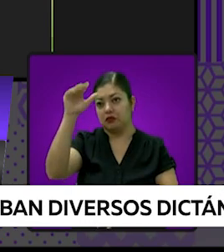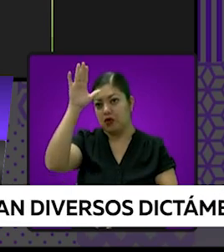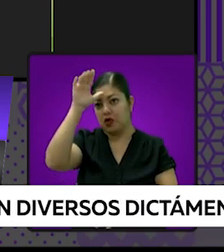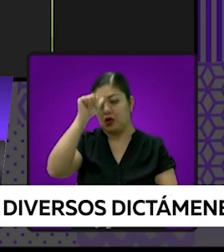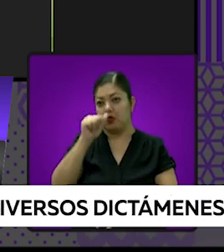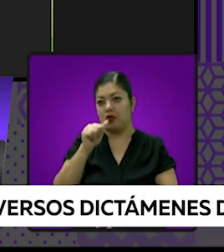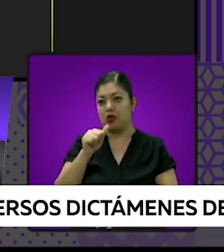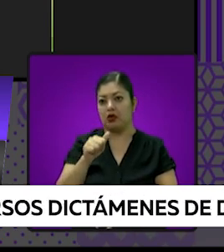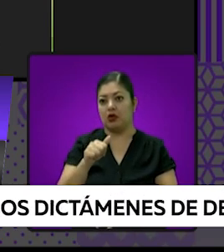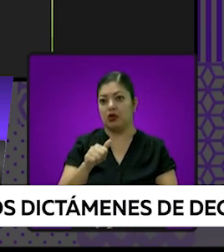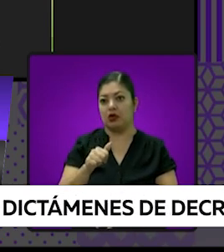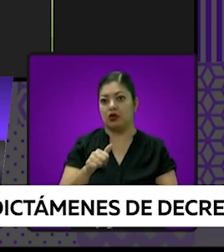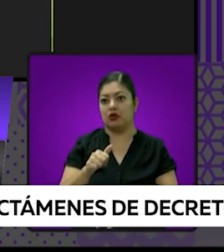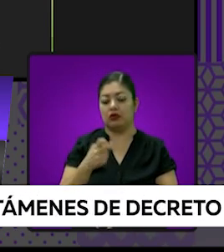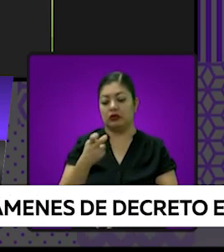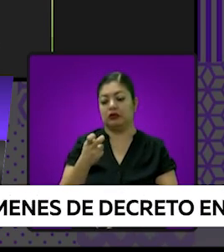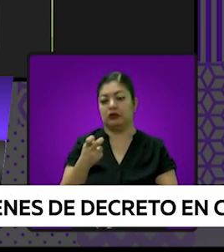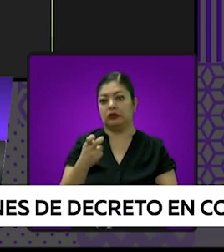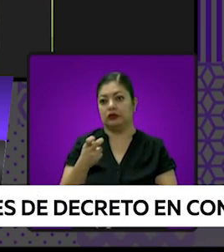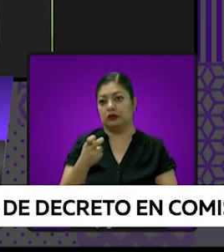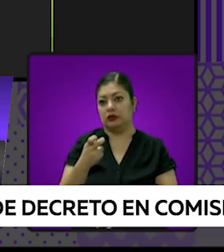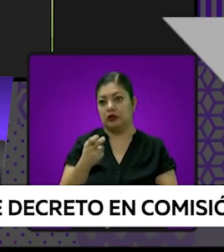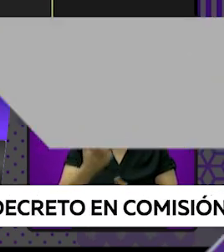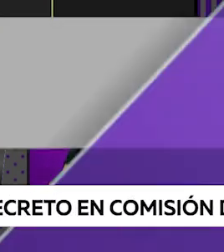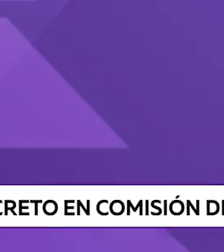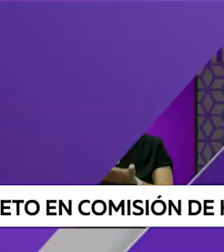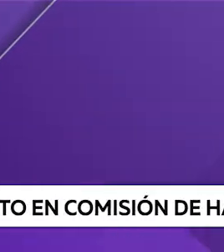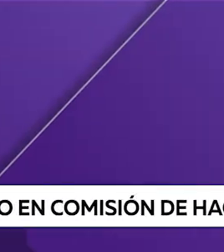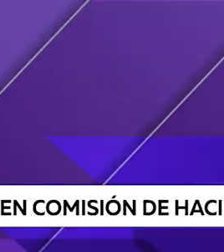del proyecto.